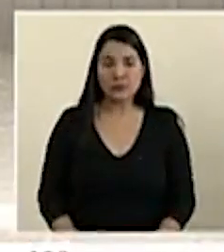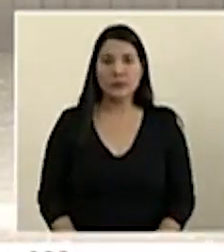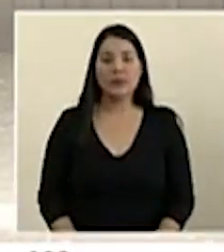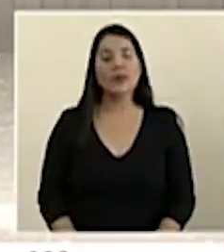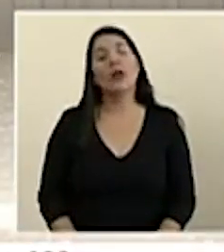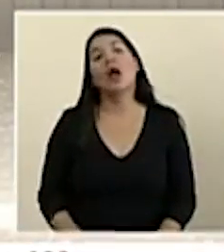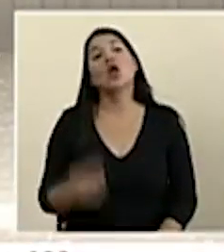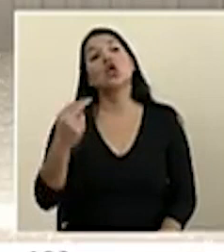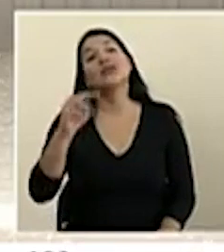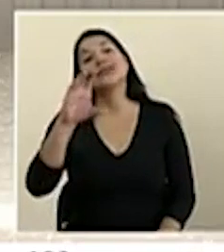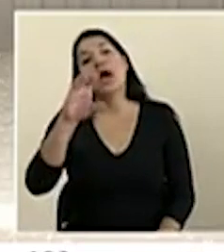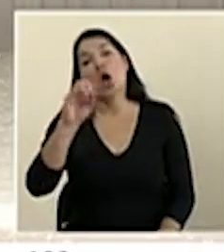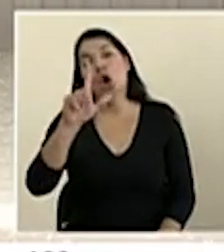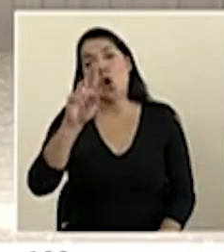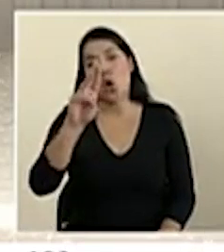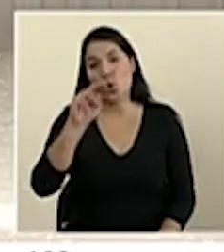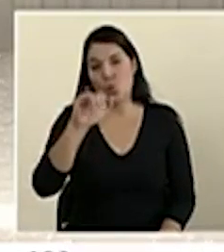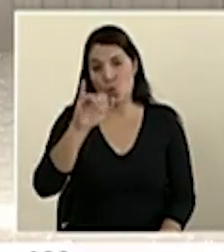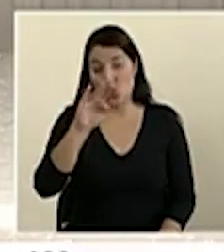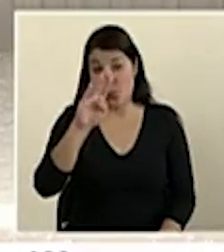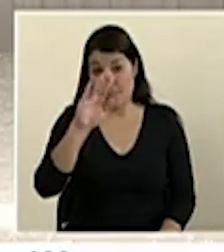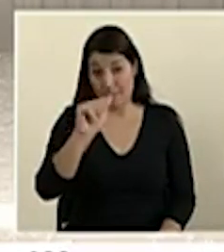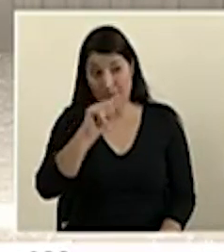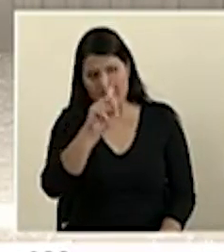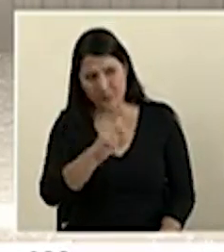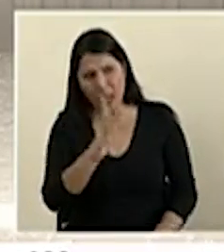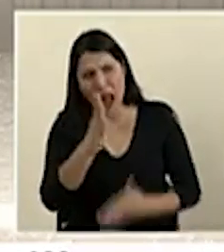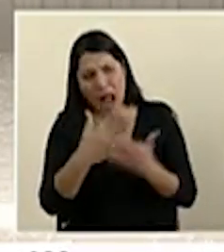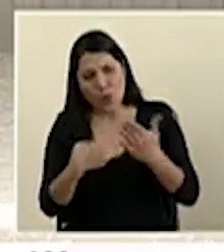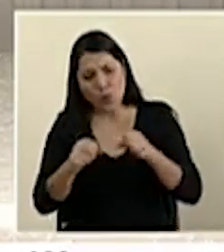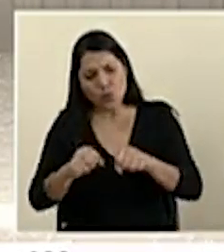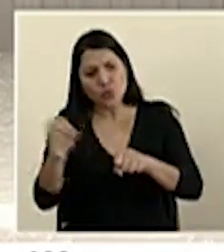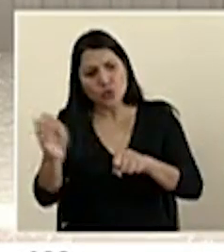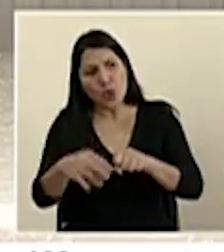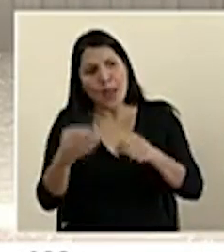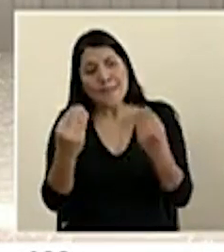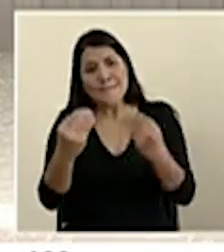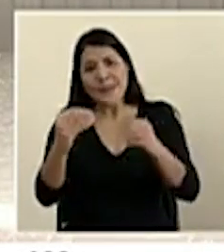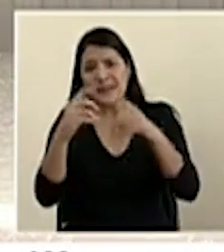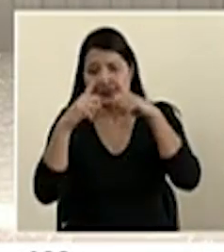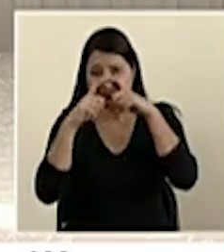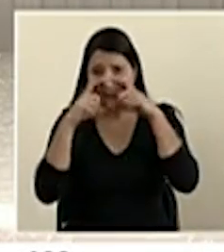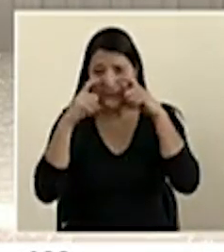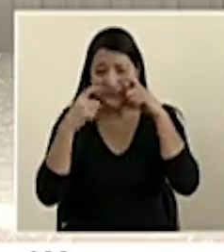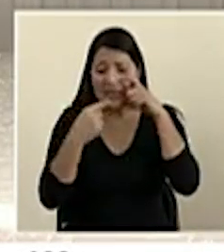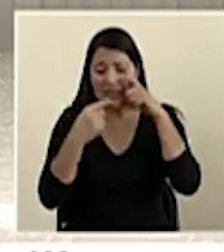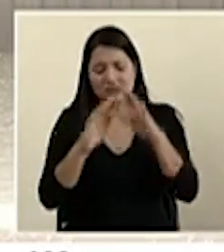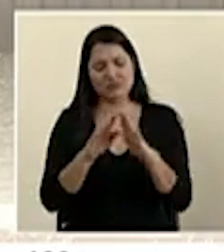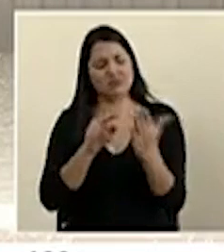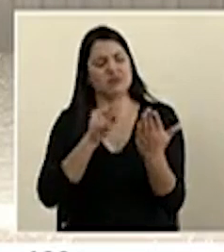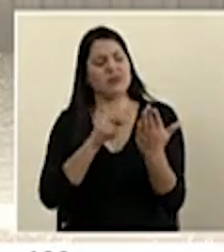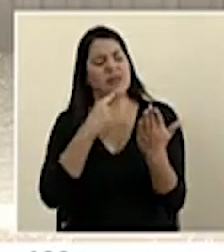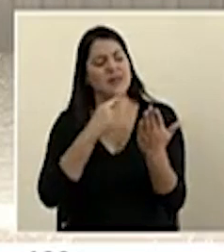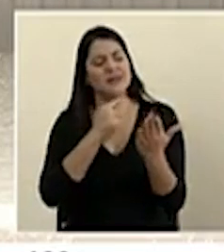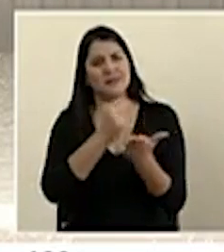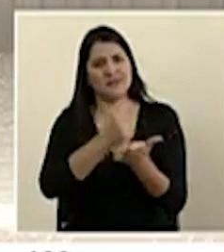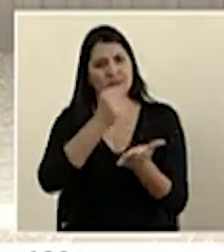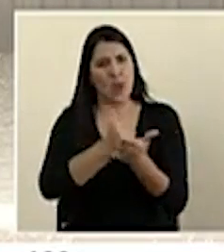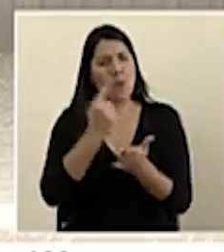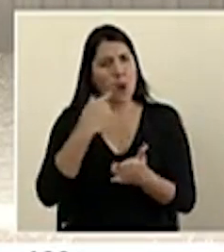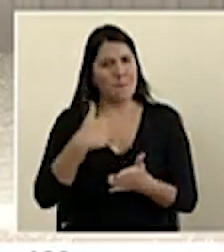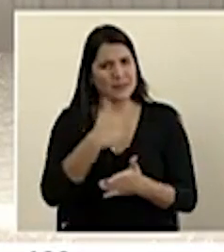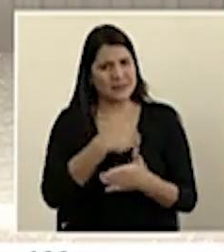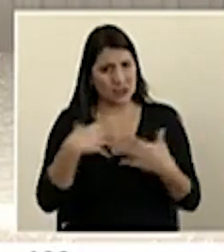Noticias Colombia pregunta, en algunos supermercados se están vendiendo mascarillas que en los paquetes informan que están certificadas por el Ministerio de Salud. ¿Es real la